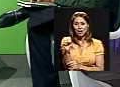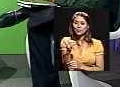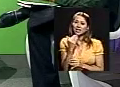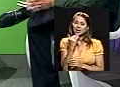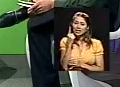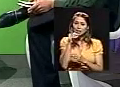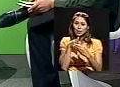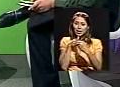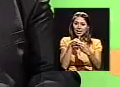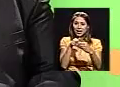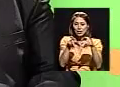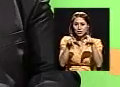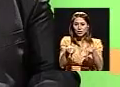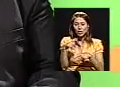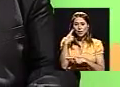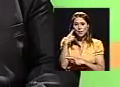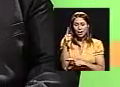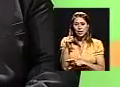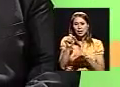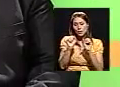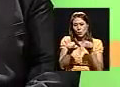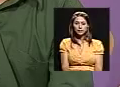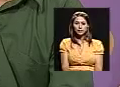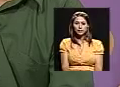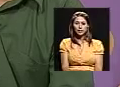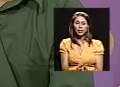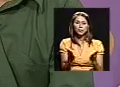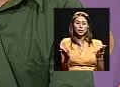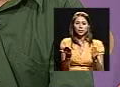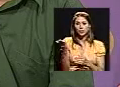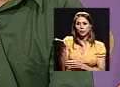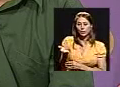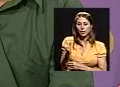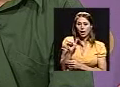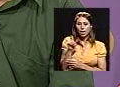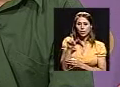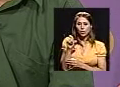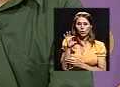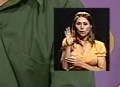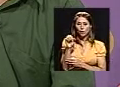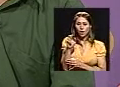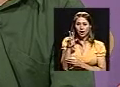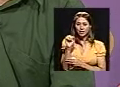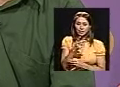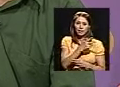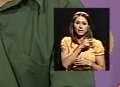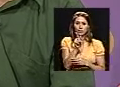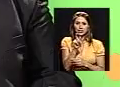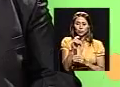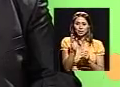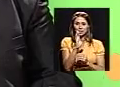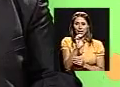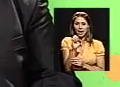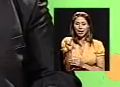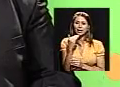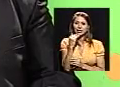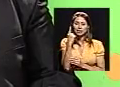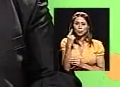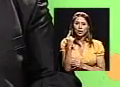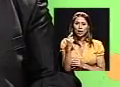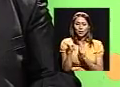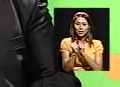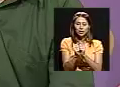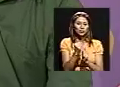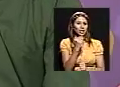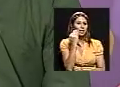alguna manera, guiar a esta persona que... Bien, Adolfo Arias, jefe de Pensiones de la Caja, gracias por habernos acompañado. Muchas gracias por la